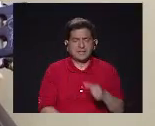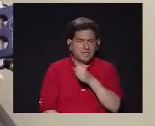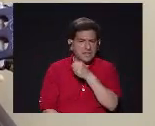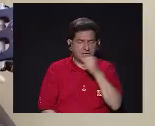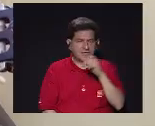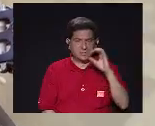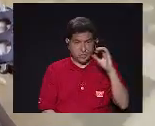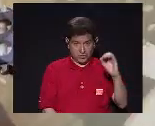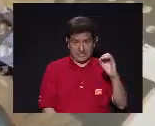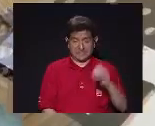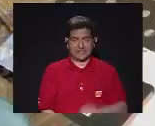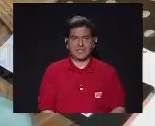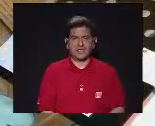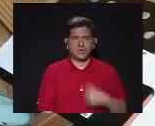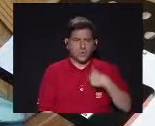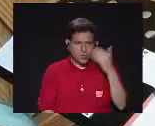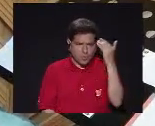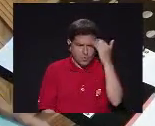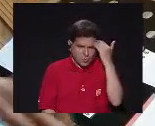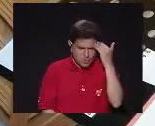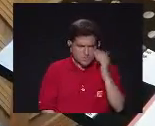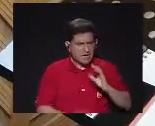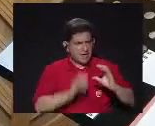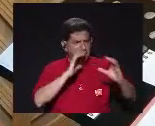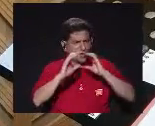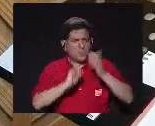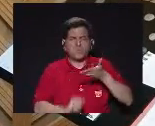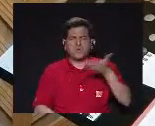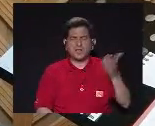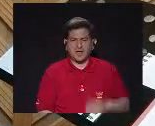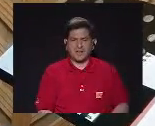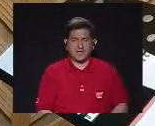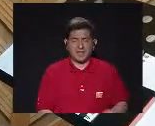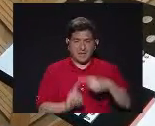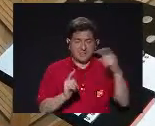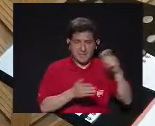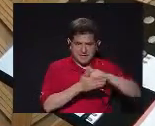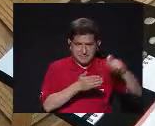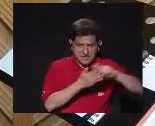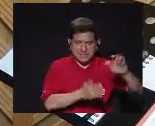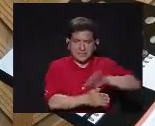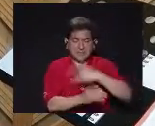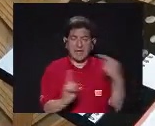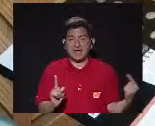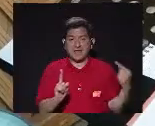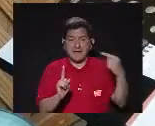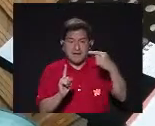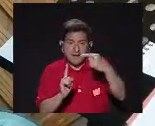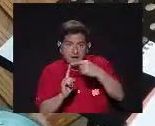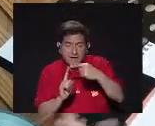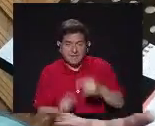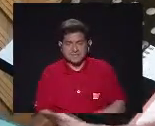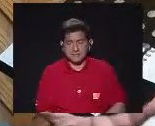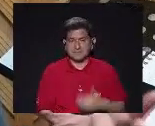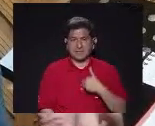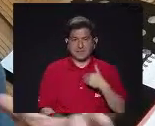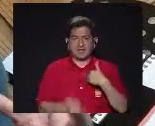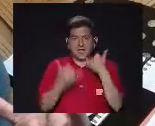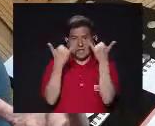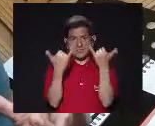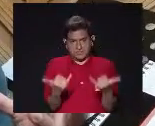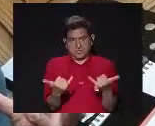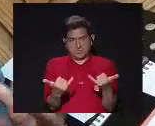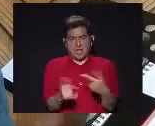canción De cero Donde uno Sabe que es lo que Tiene que transmitir Desde la letra Desde la música A tener